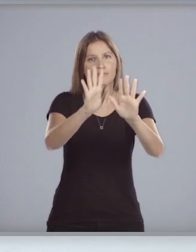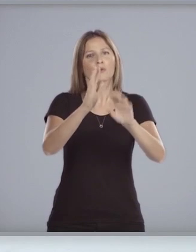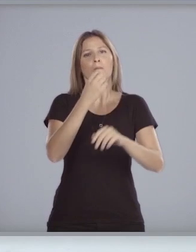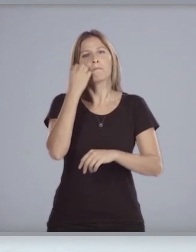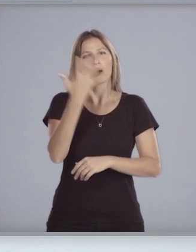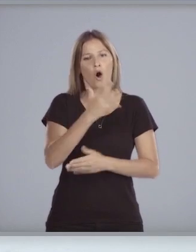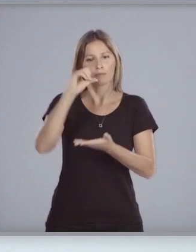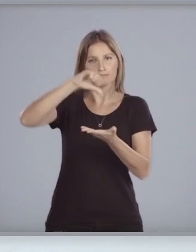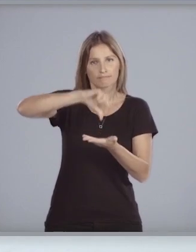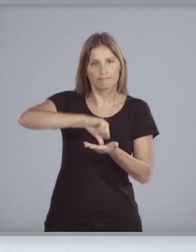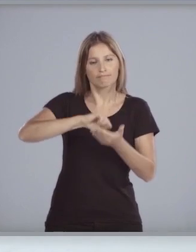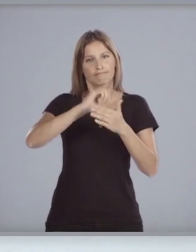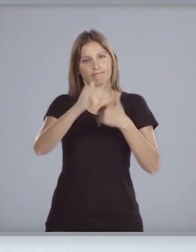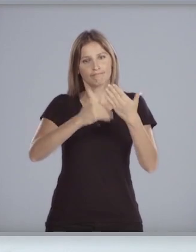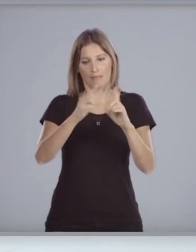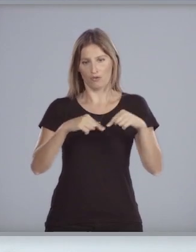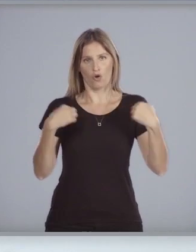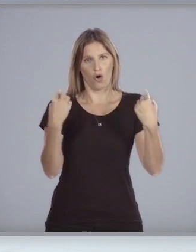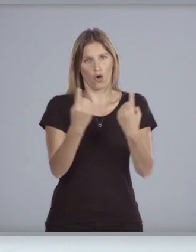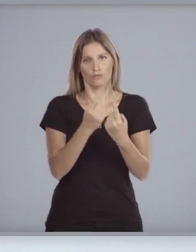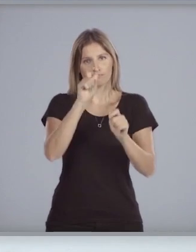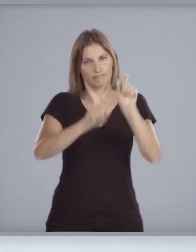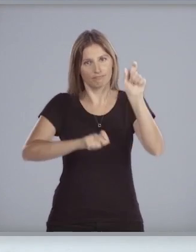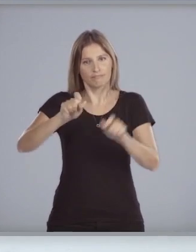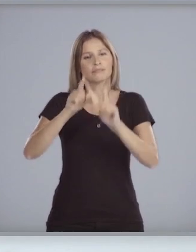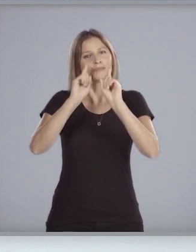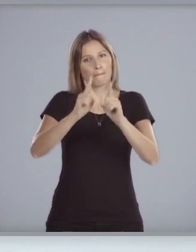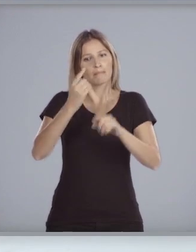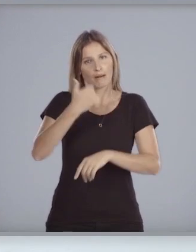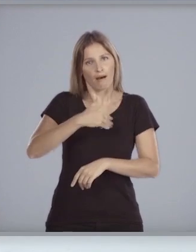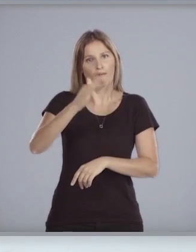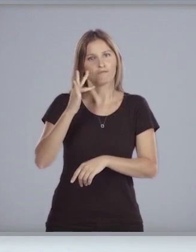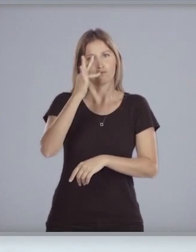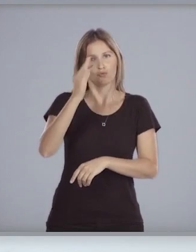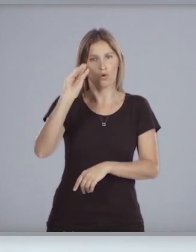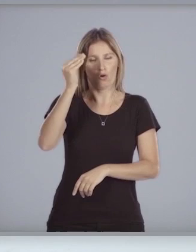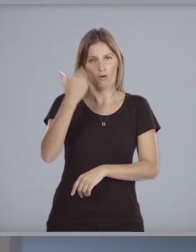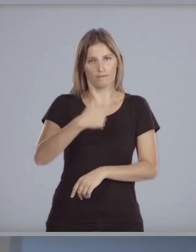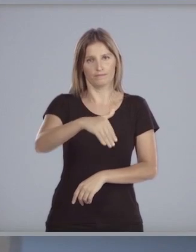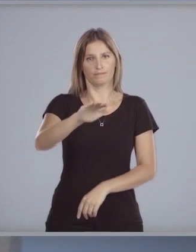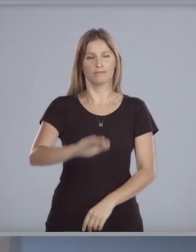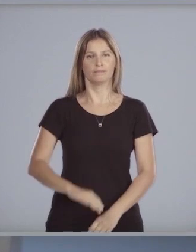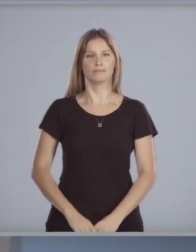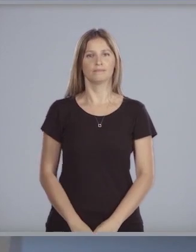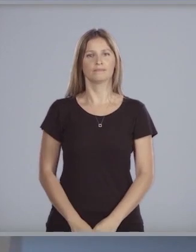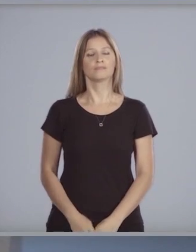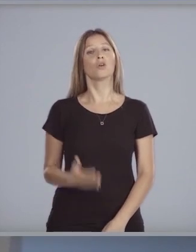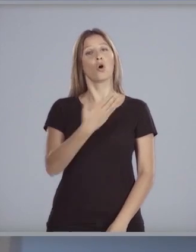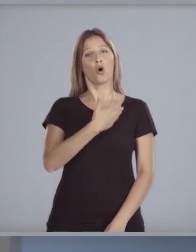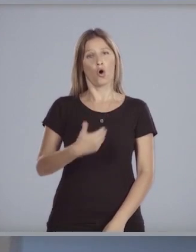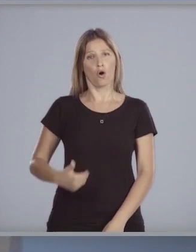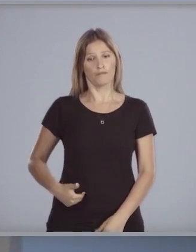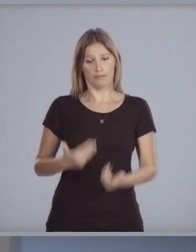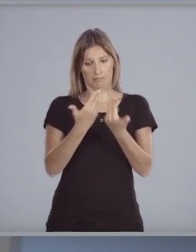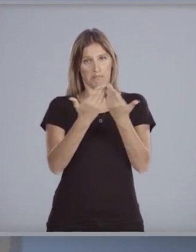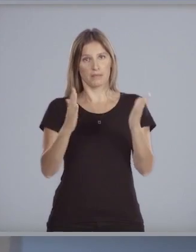un país mejor para todos nosotros y para las generaciones venideras. El gobierno que